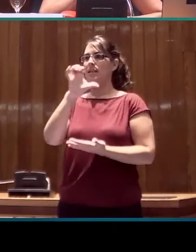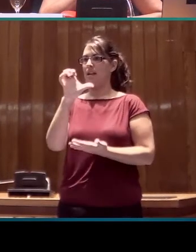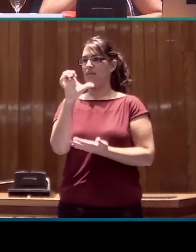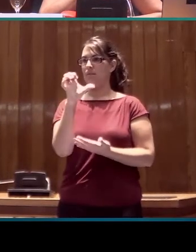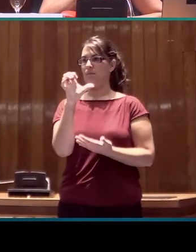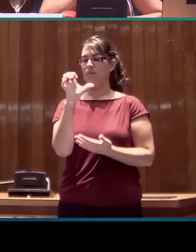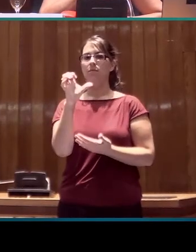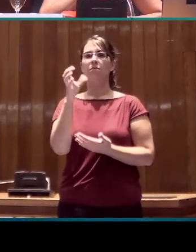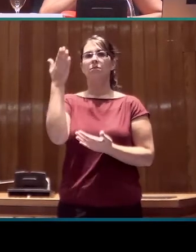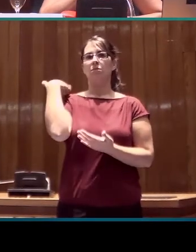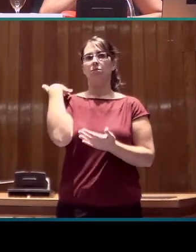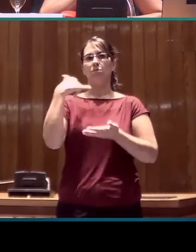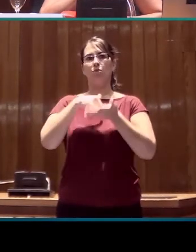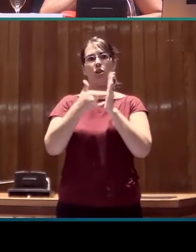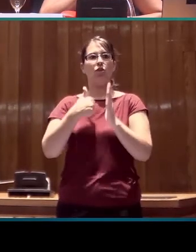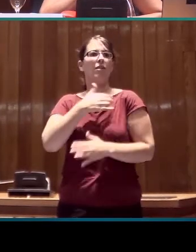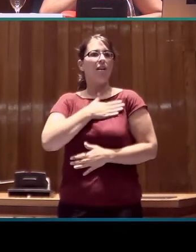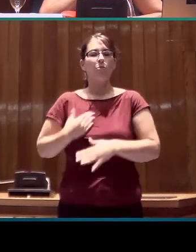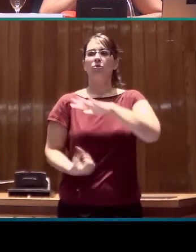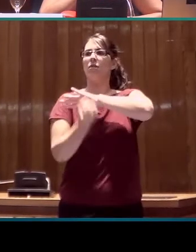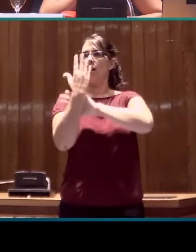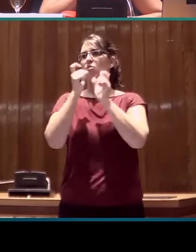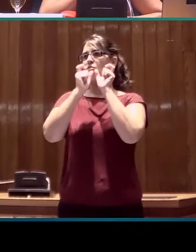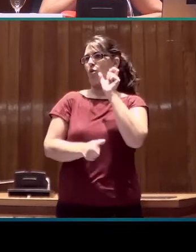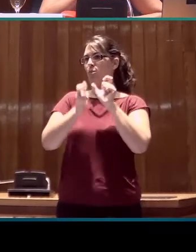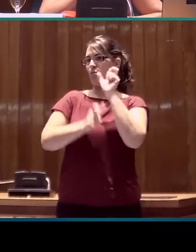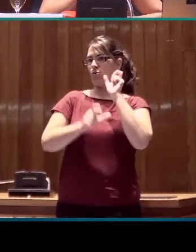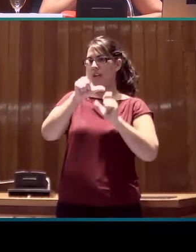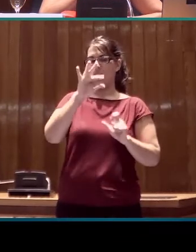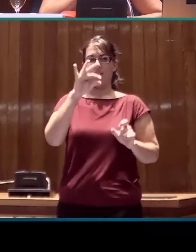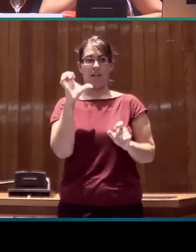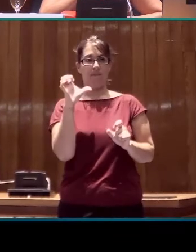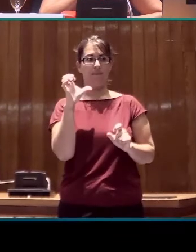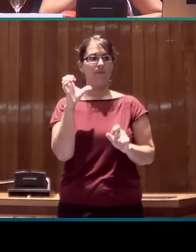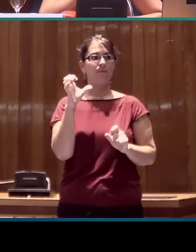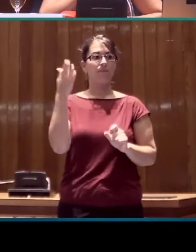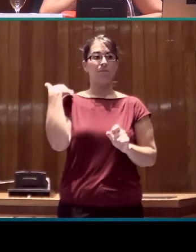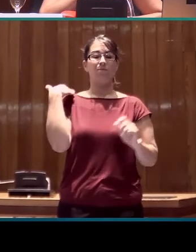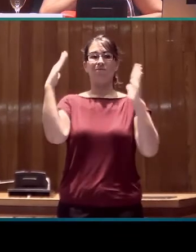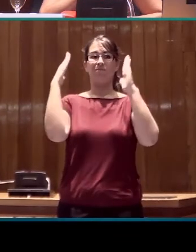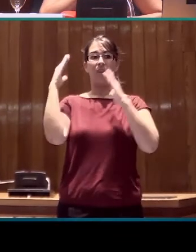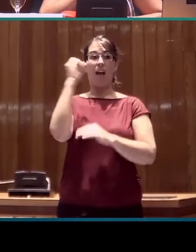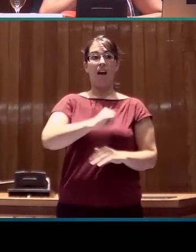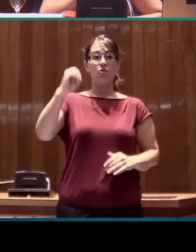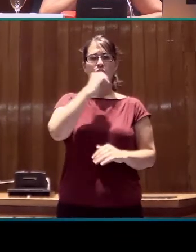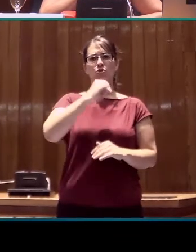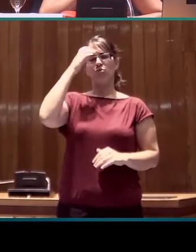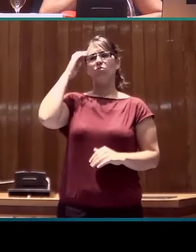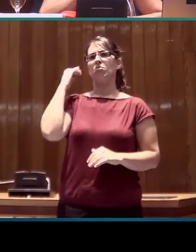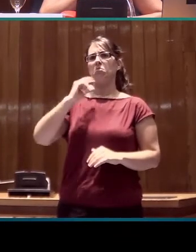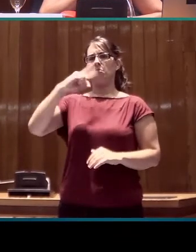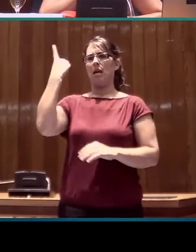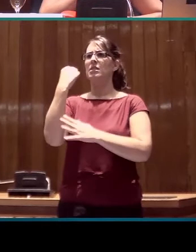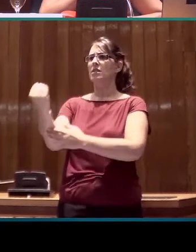de construcción de un corpus de LS, que durante algunos años tuvo un respaldo de las